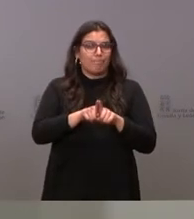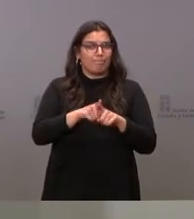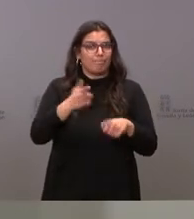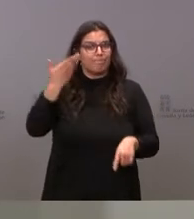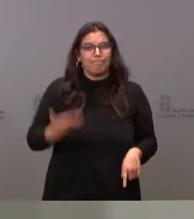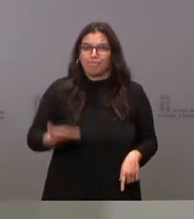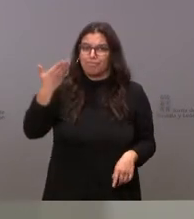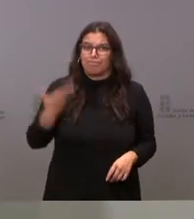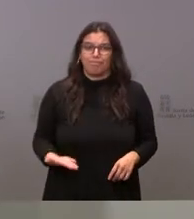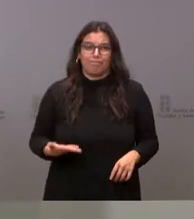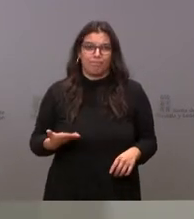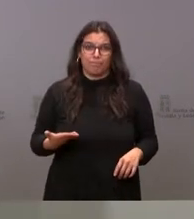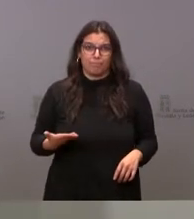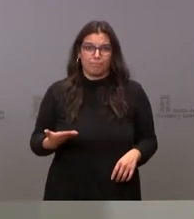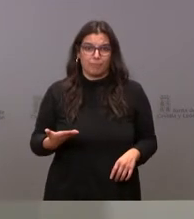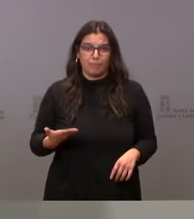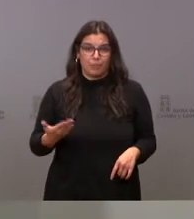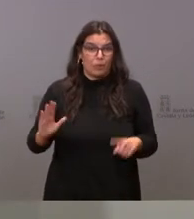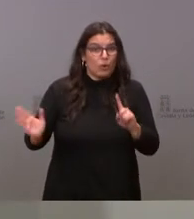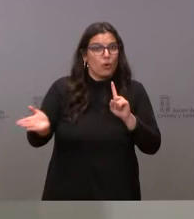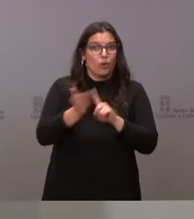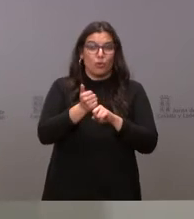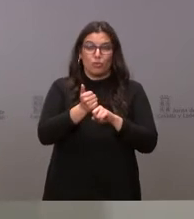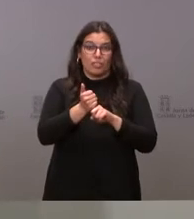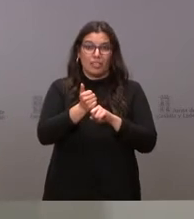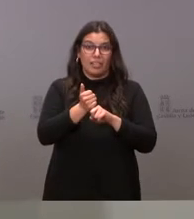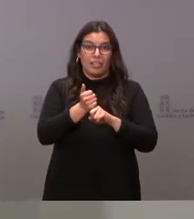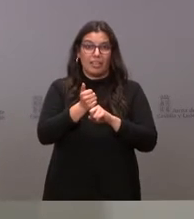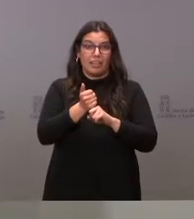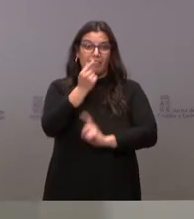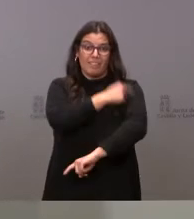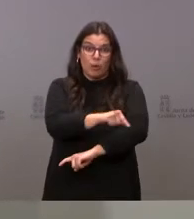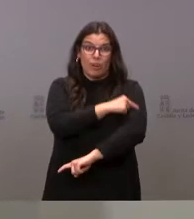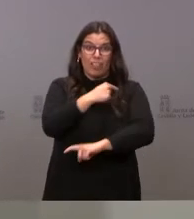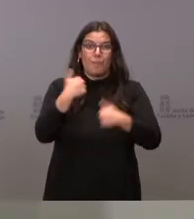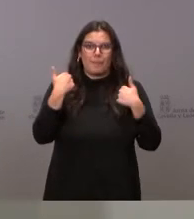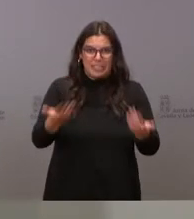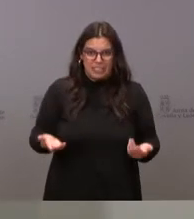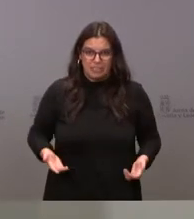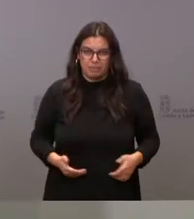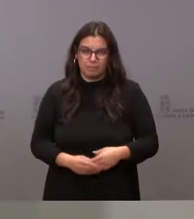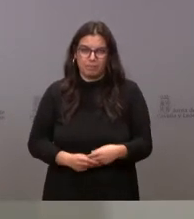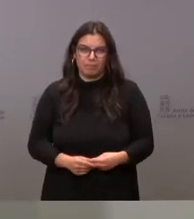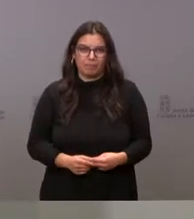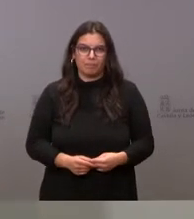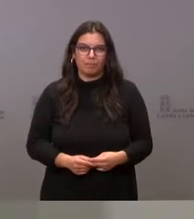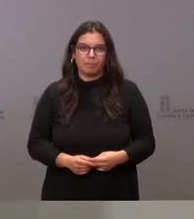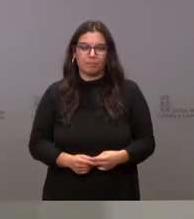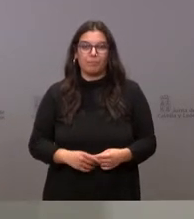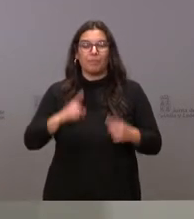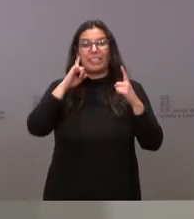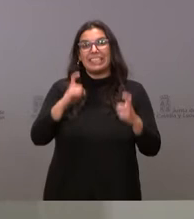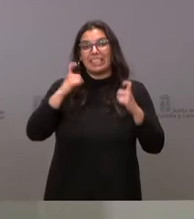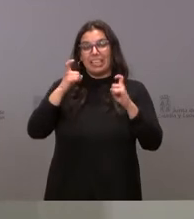conseguir un incremento de esta vacunación. Vamos a tratar de